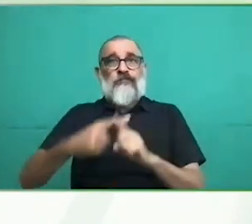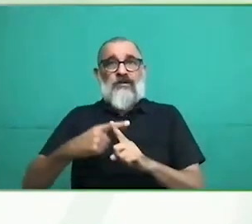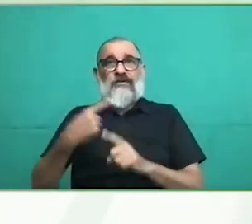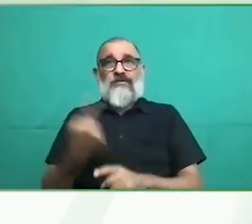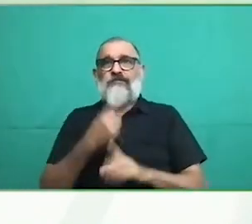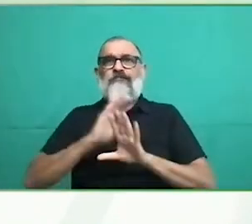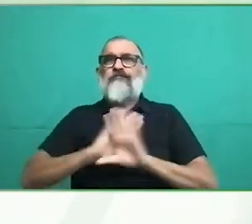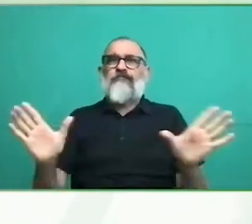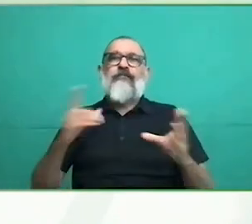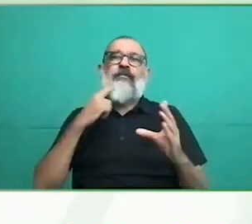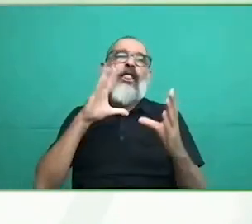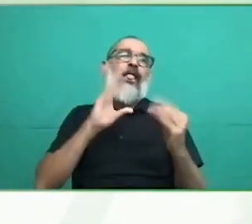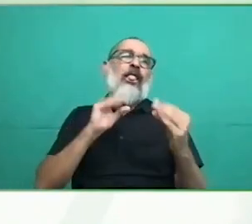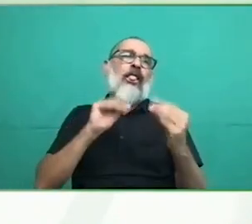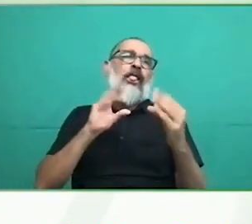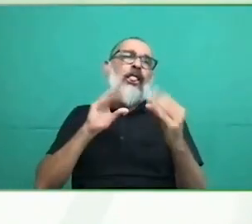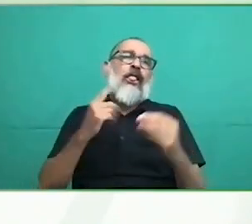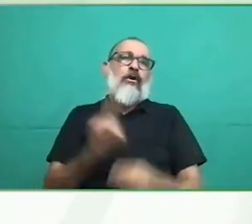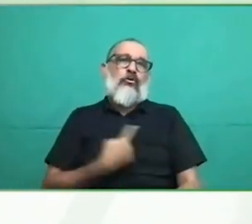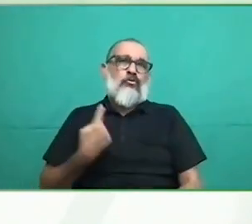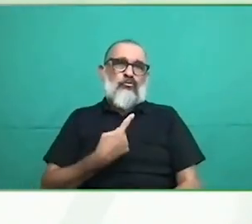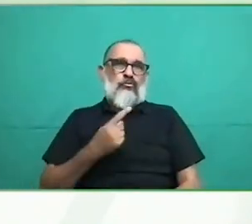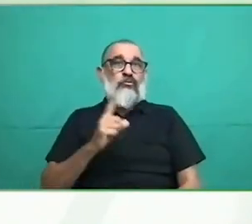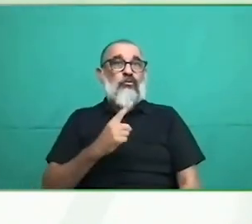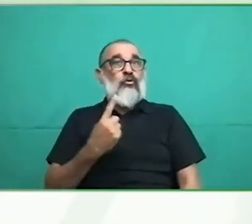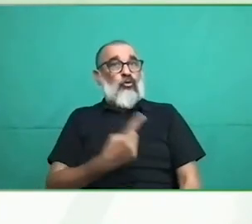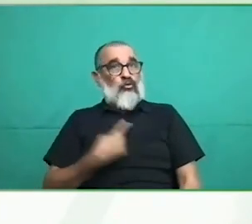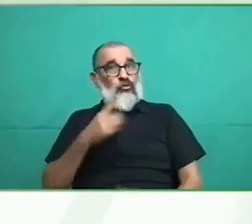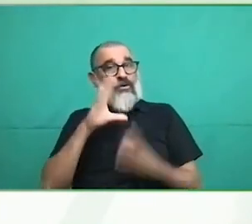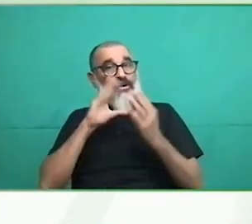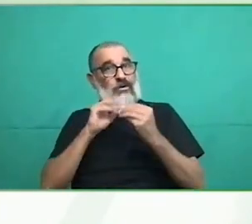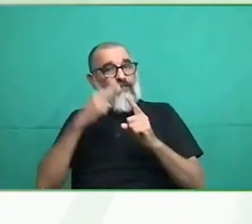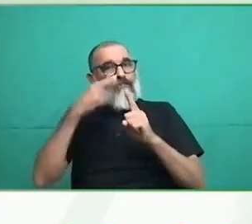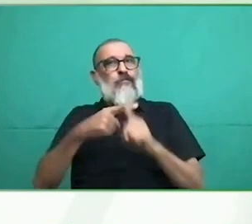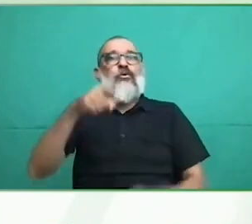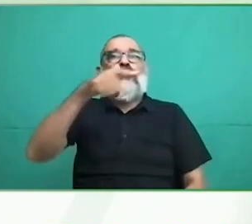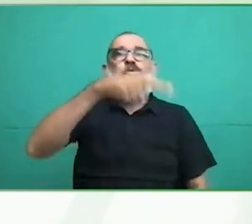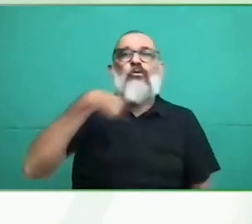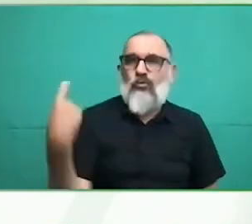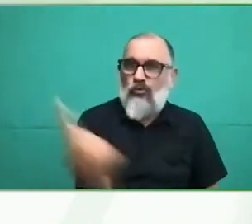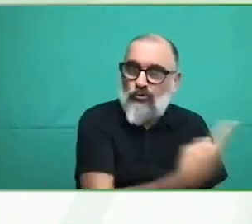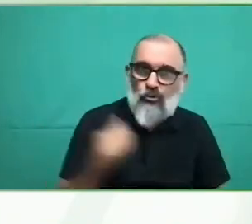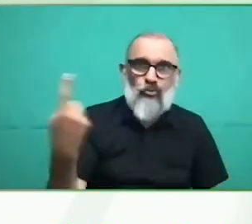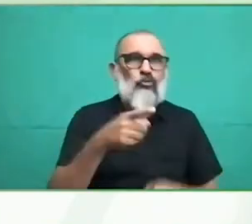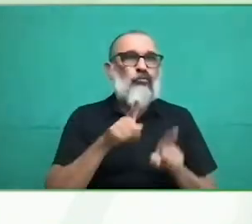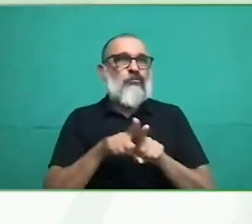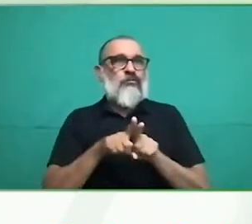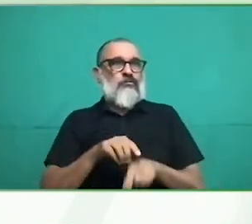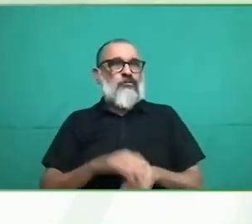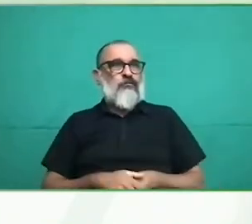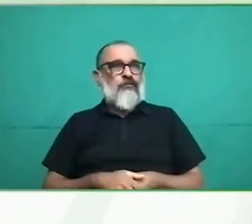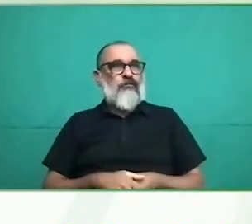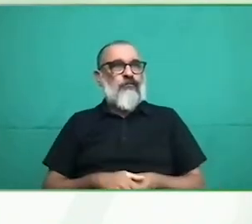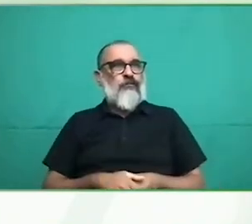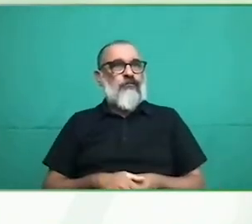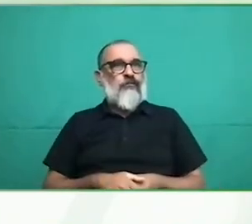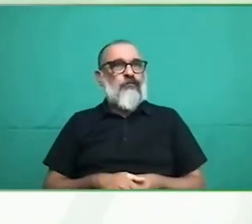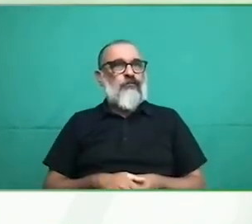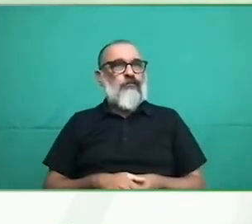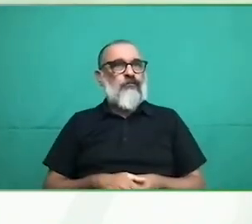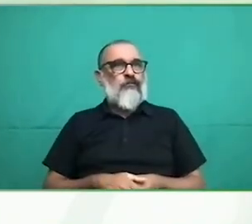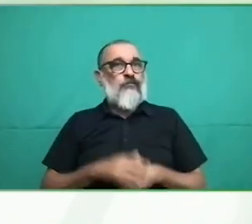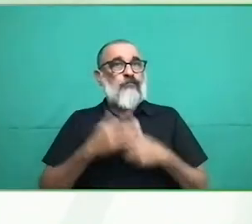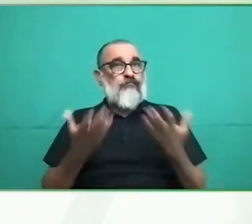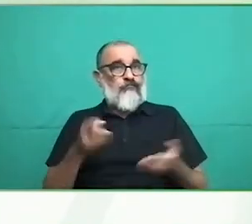nosotros mismos. Entonces, esa es la idea de hoy. Voy a pasar la palabra a Marce Luz, de Fundación ONCE. Es